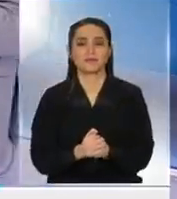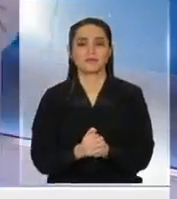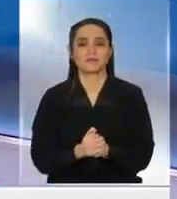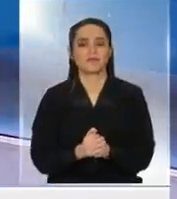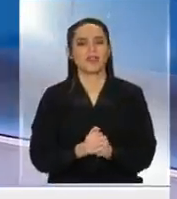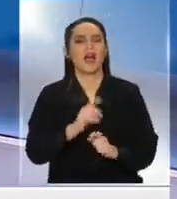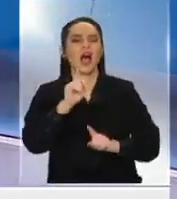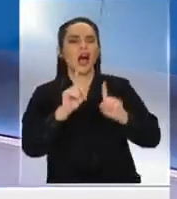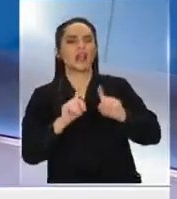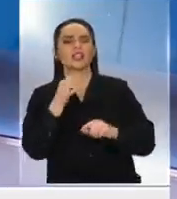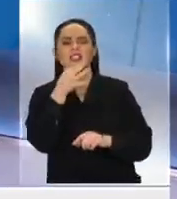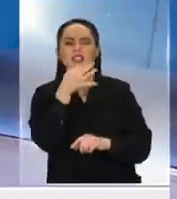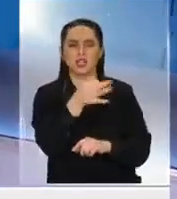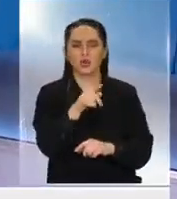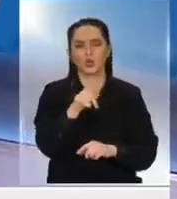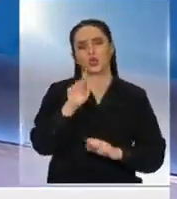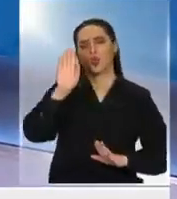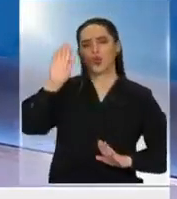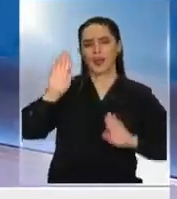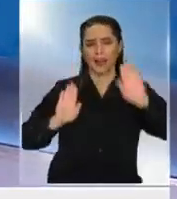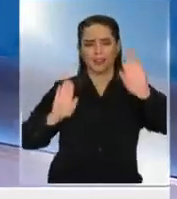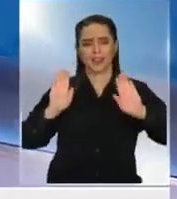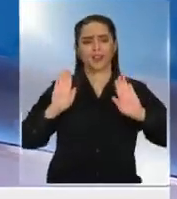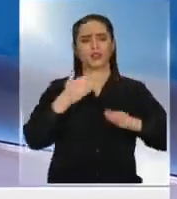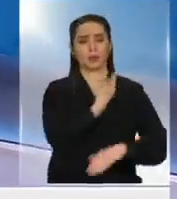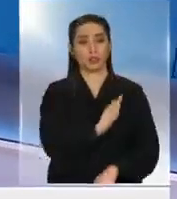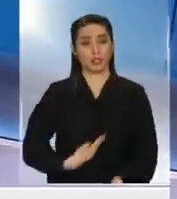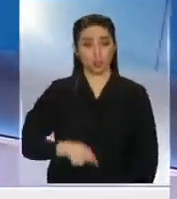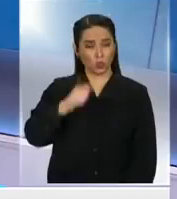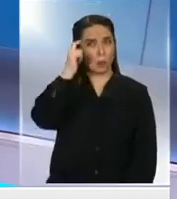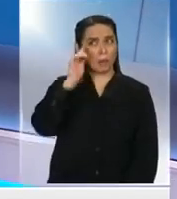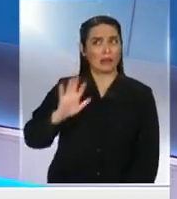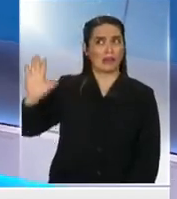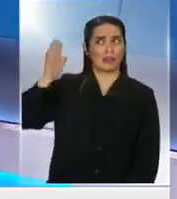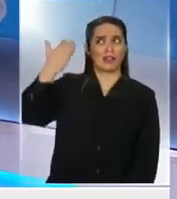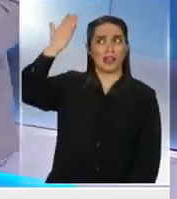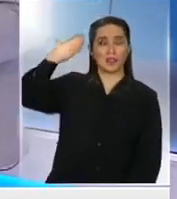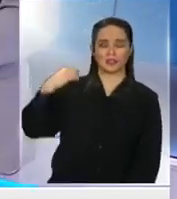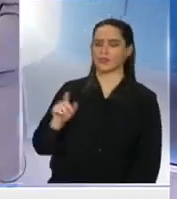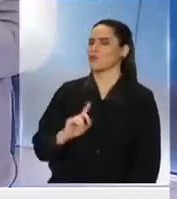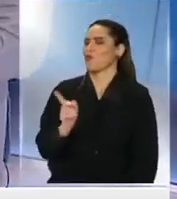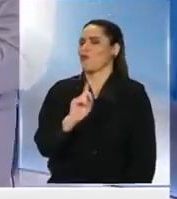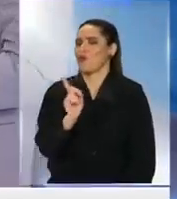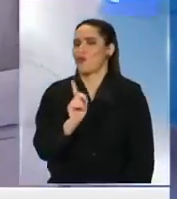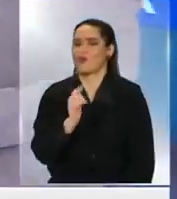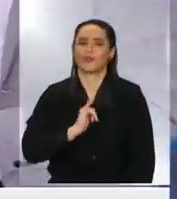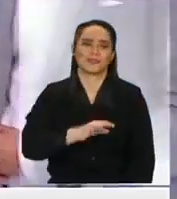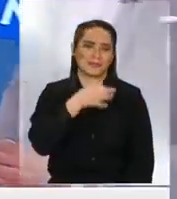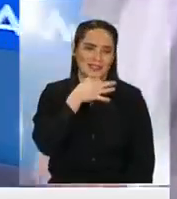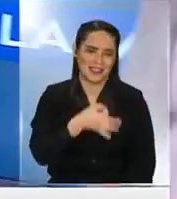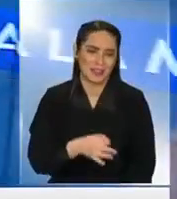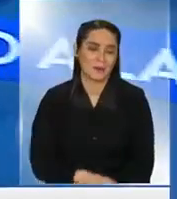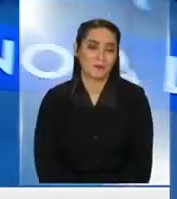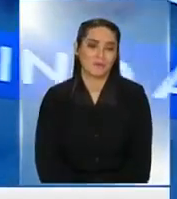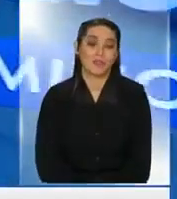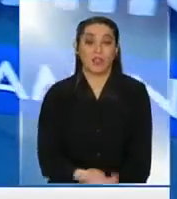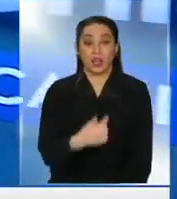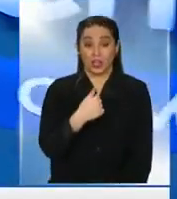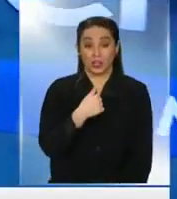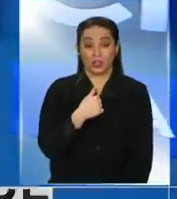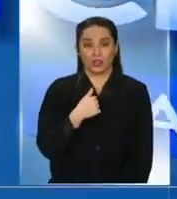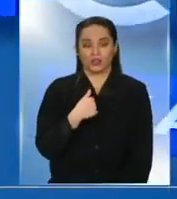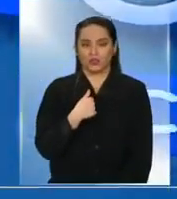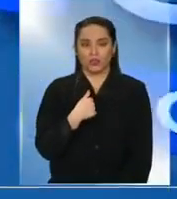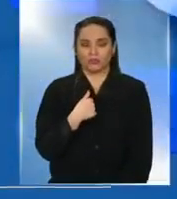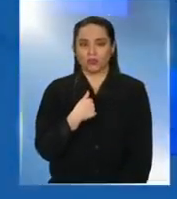¿Alguien te dijo que podías ser candidato a la presidencia? ¿Tú imaginaste alguna vez este problema? No, si yo siempre lo cuento, yo digo, yo estoy en el